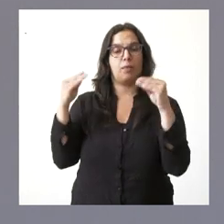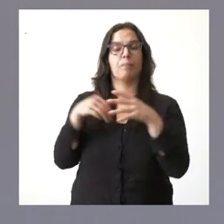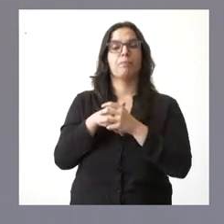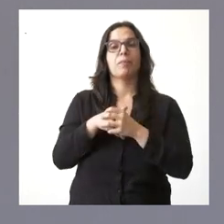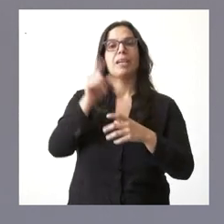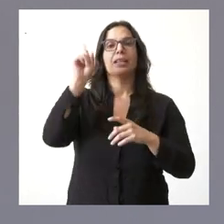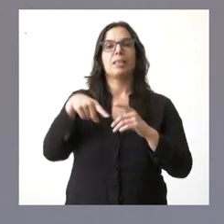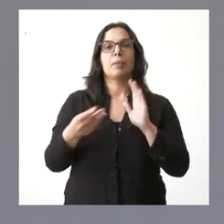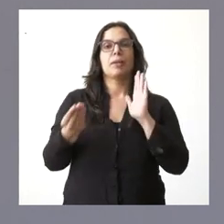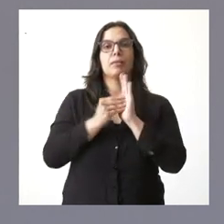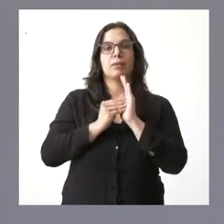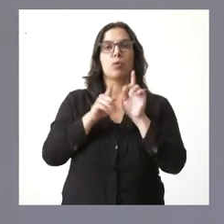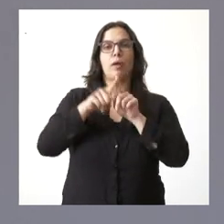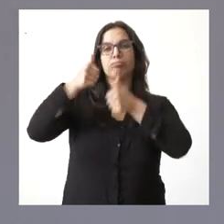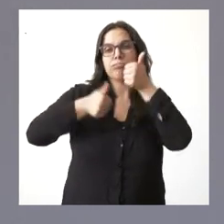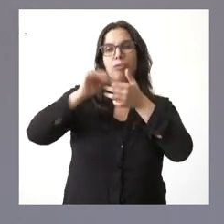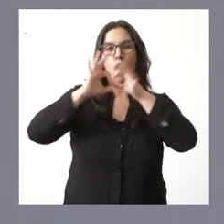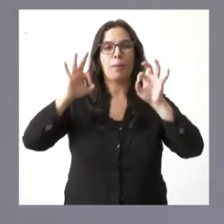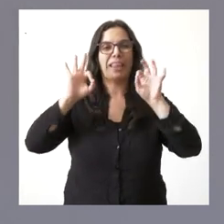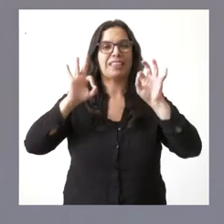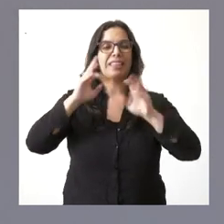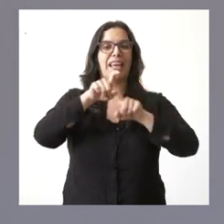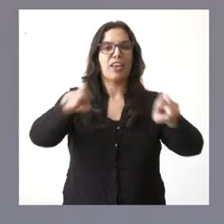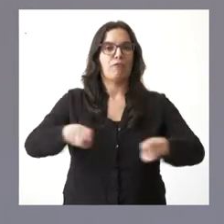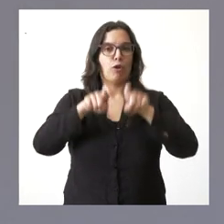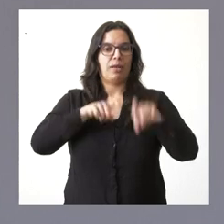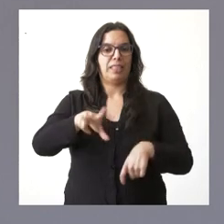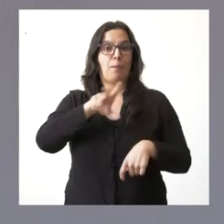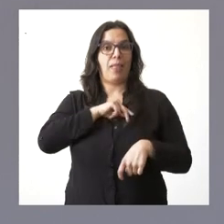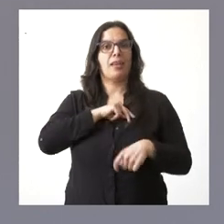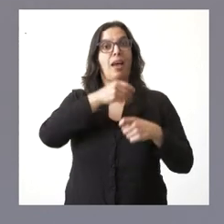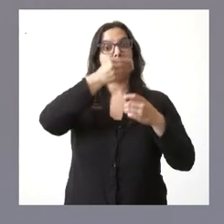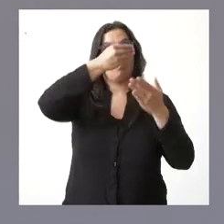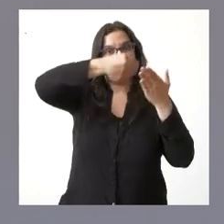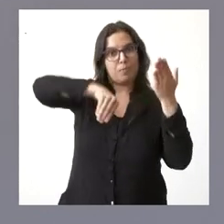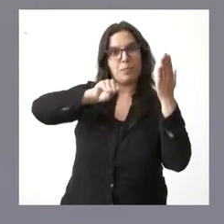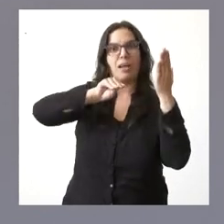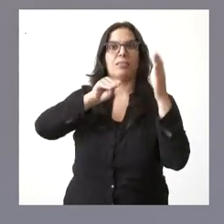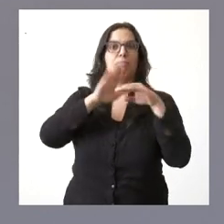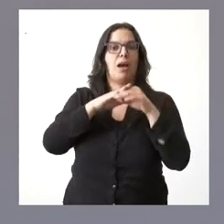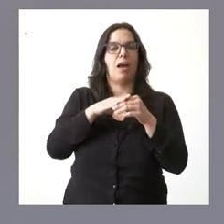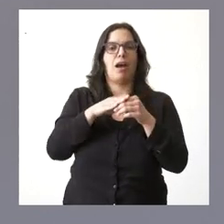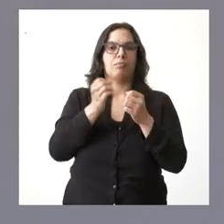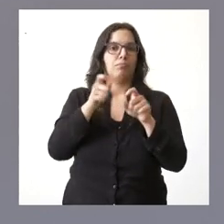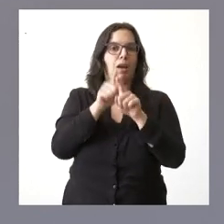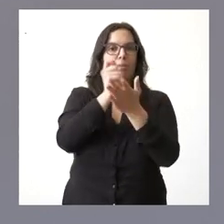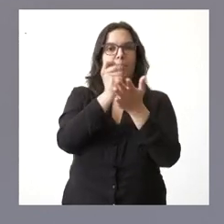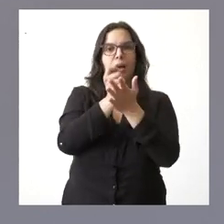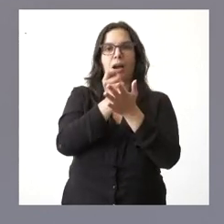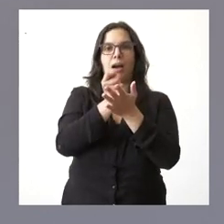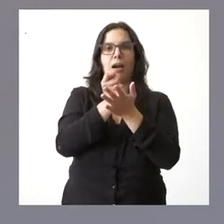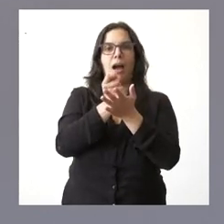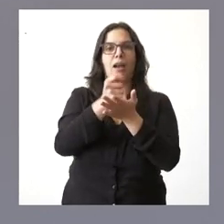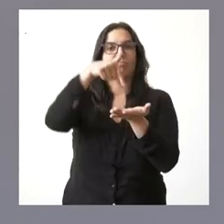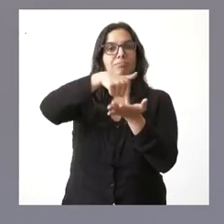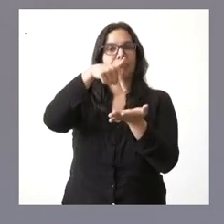las olimpiadas de informática dentro del listado de medallas que dan lugar a la exención total del pago y, por tanto, a no tener que pagar estas